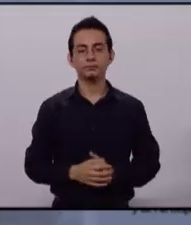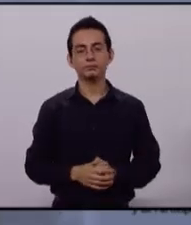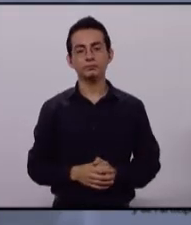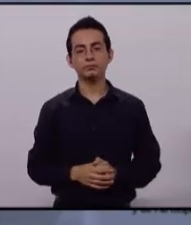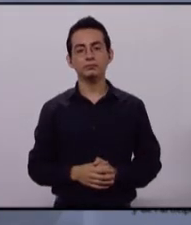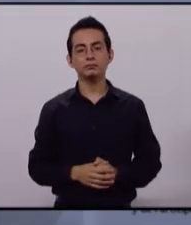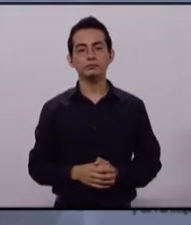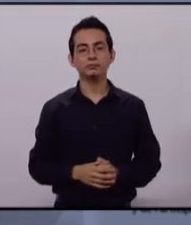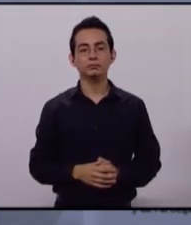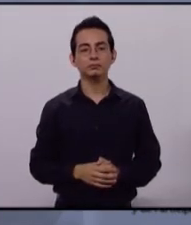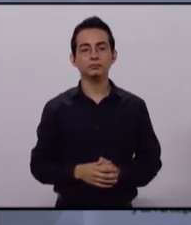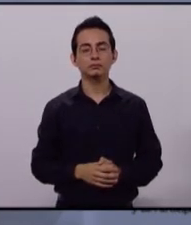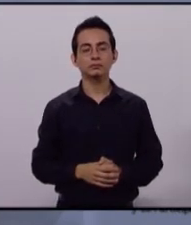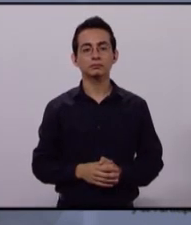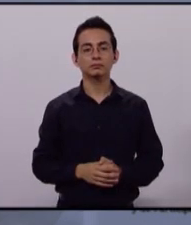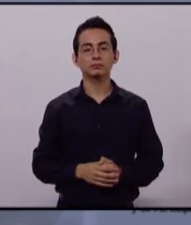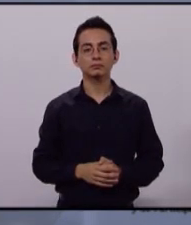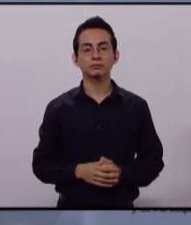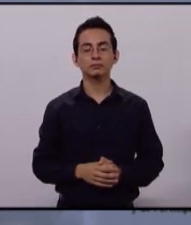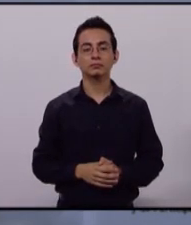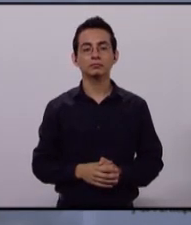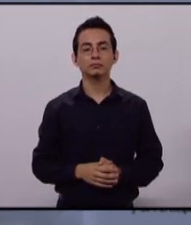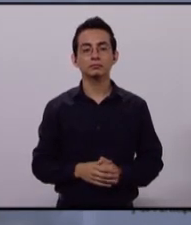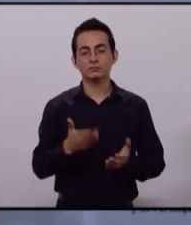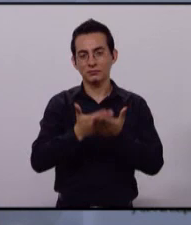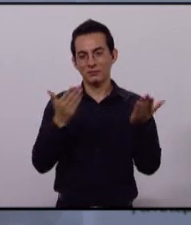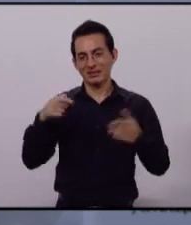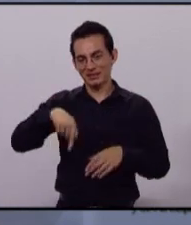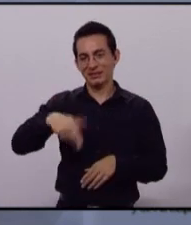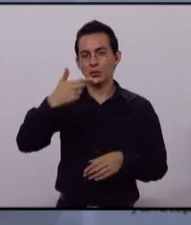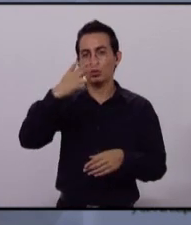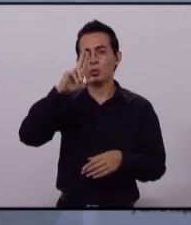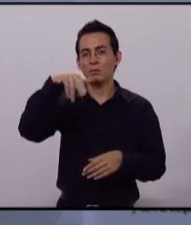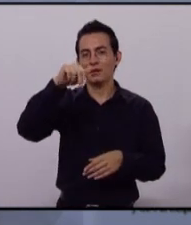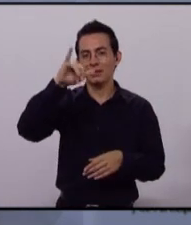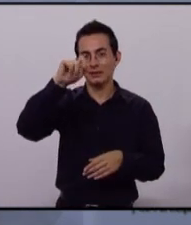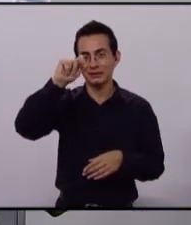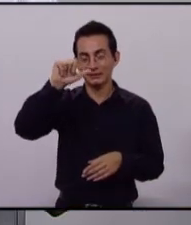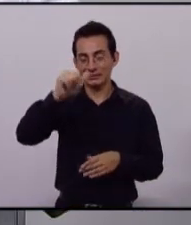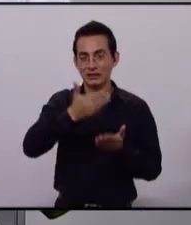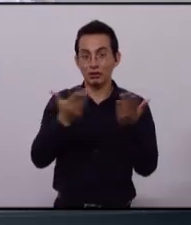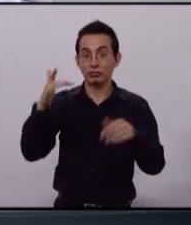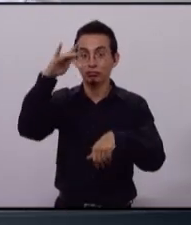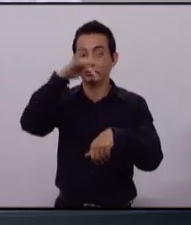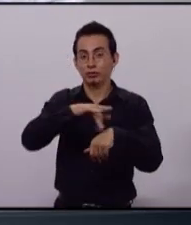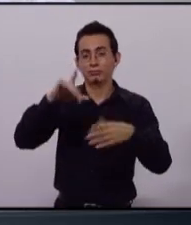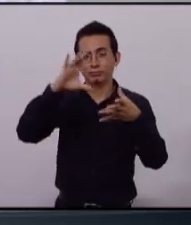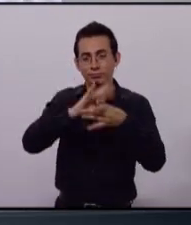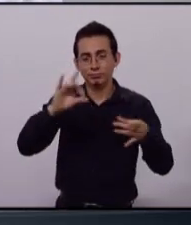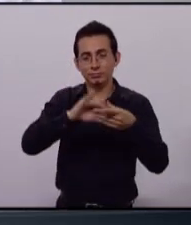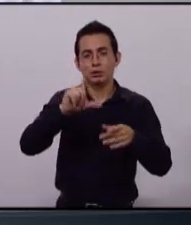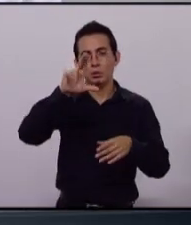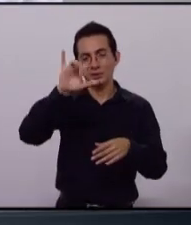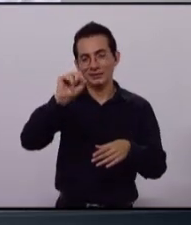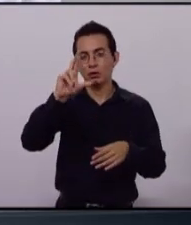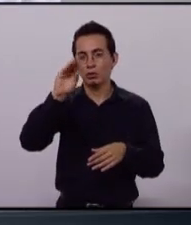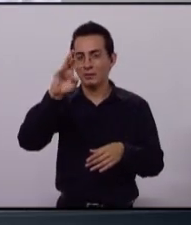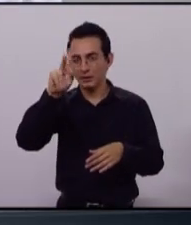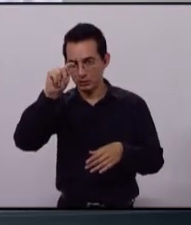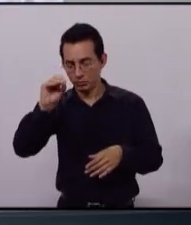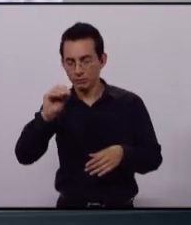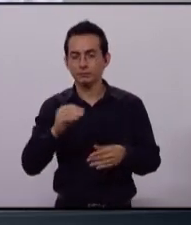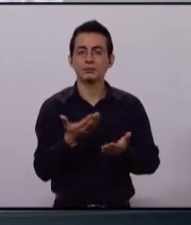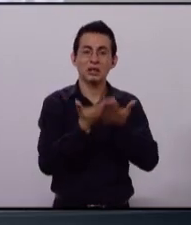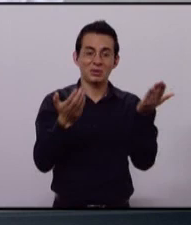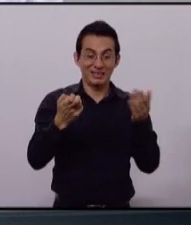Luz Roberto Preciado, candidato del Partido Humanista, su turno para conclusiones. Para este próximo proceso electoral